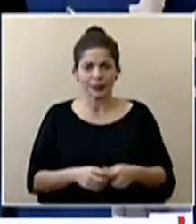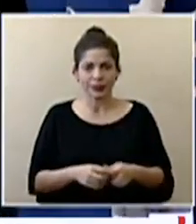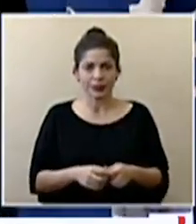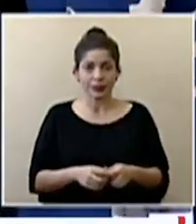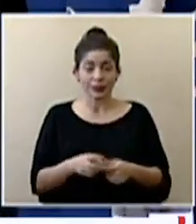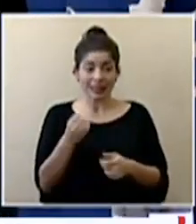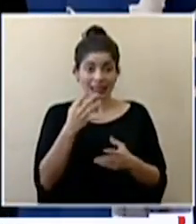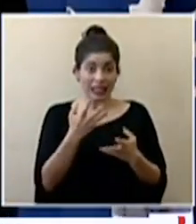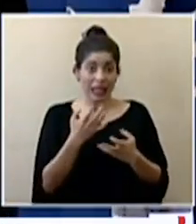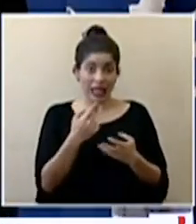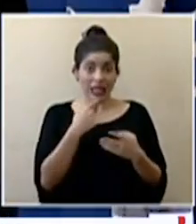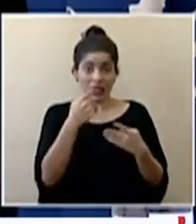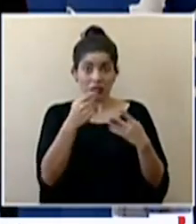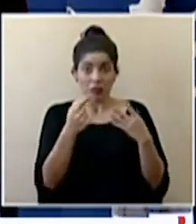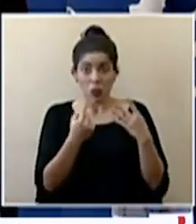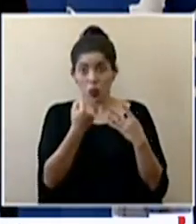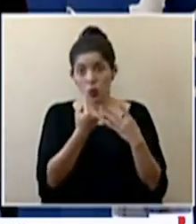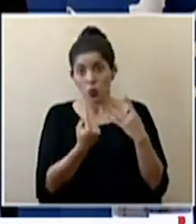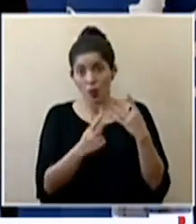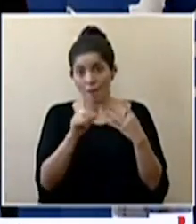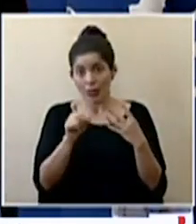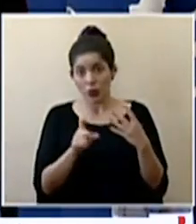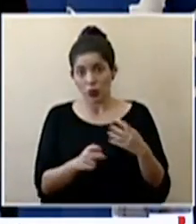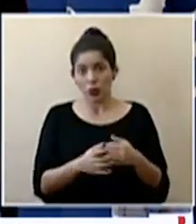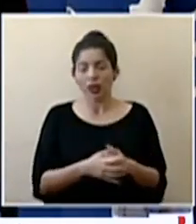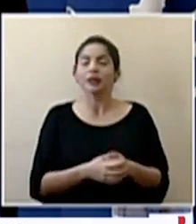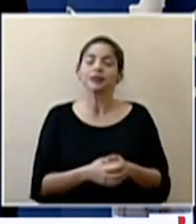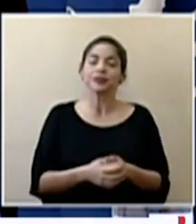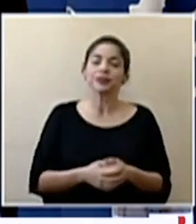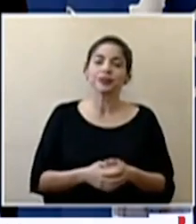si quiere le voy diciendo una a uno las preguntas más o menos